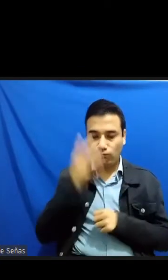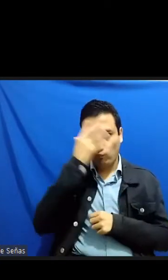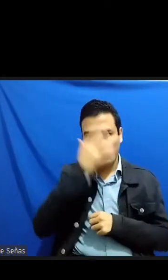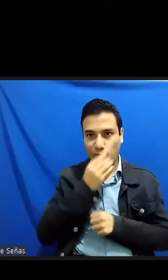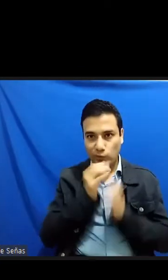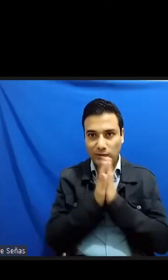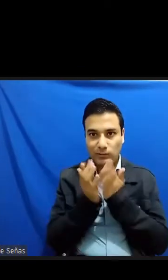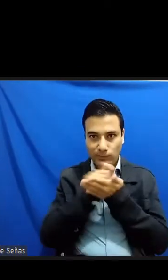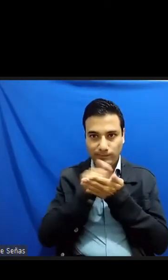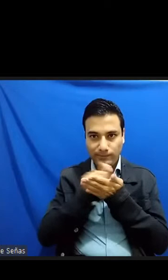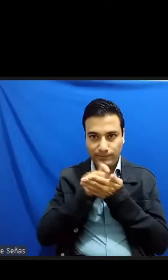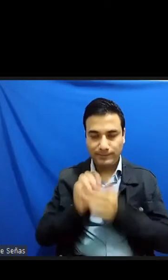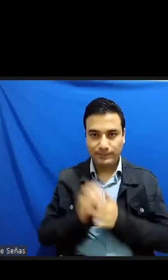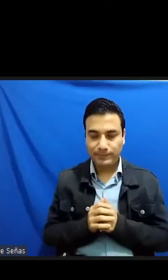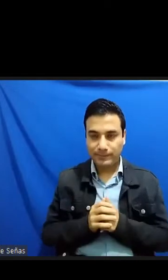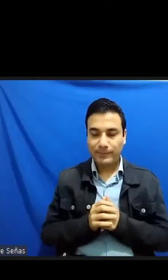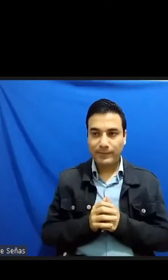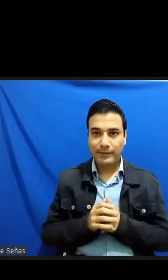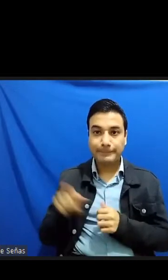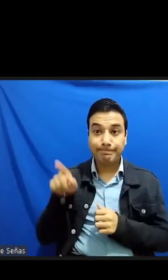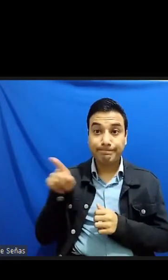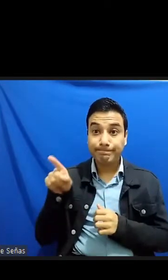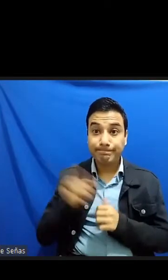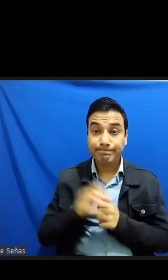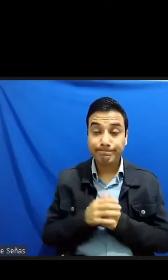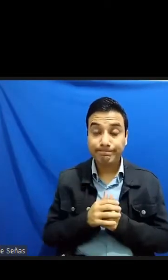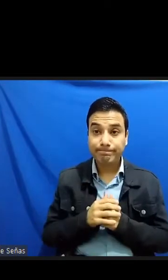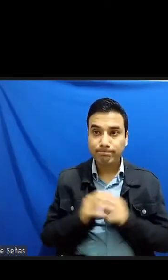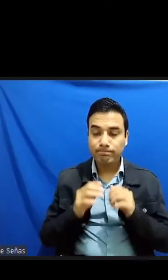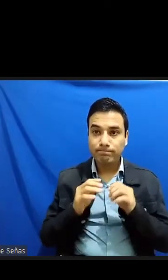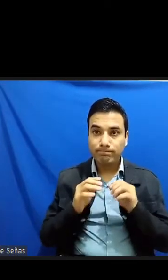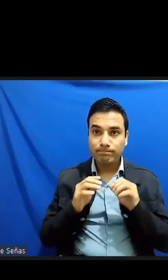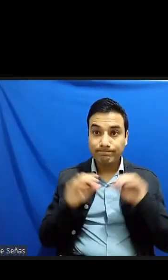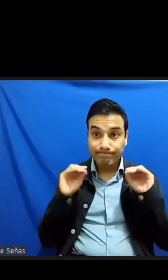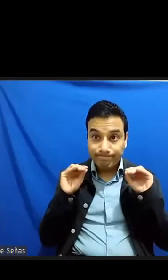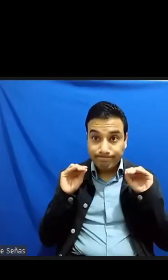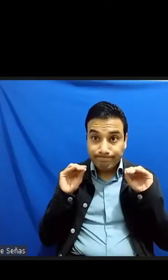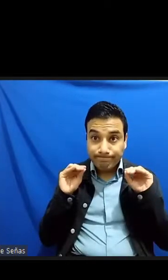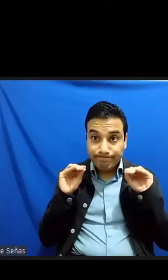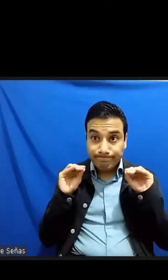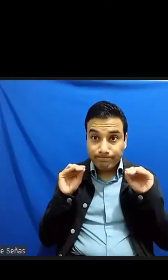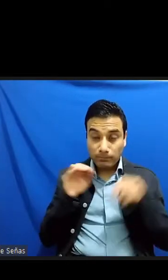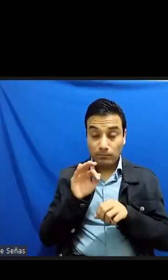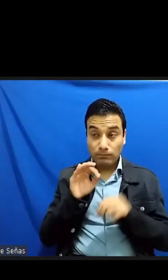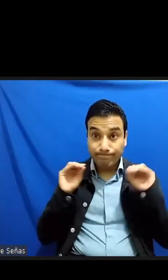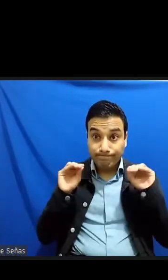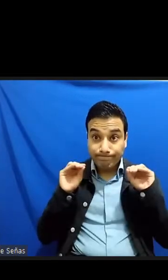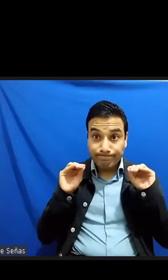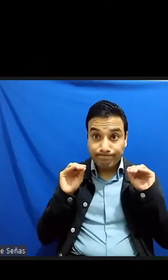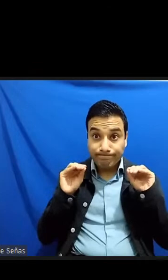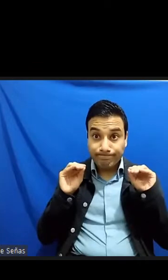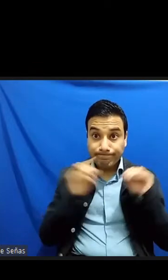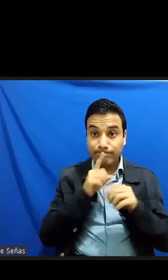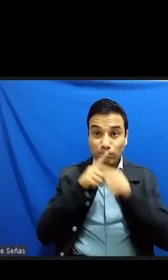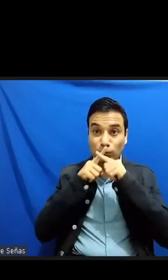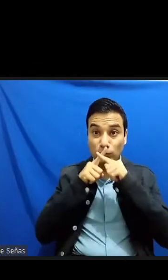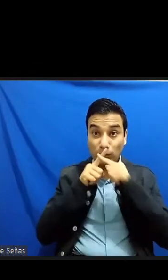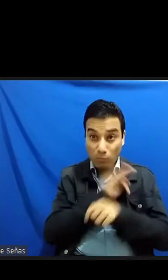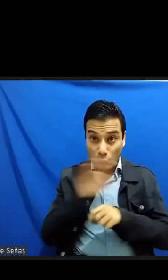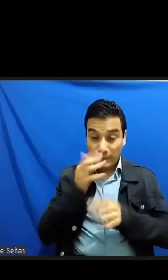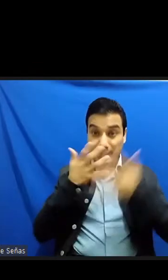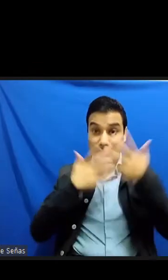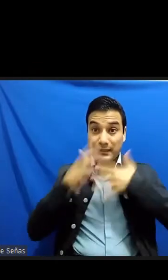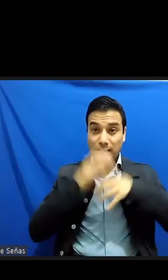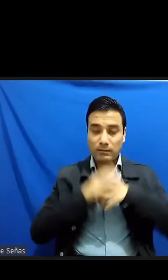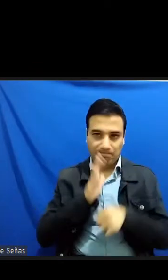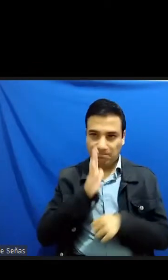mudez para la que no existe un lenguaje de señas u otro método alterno posible de comunicación